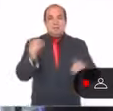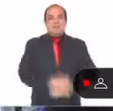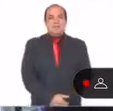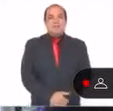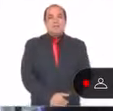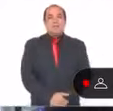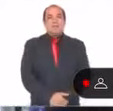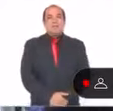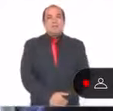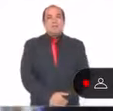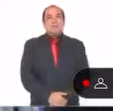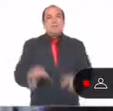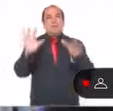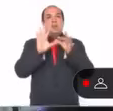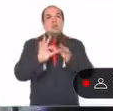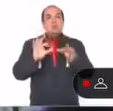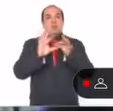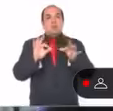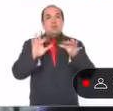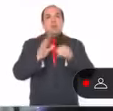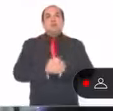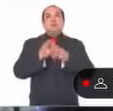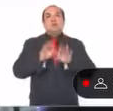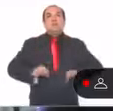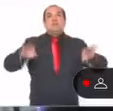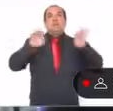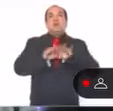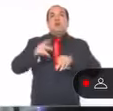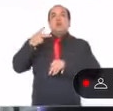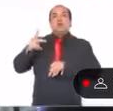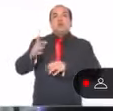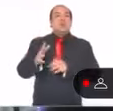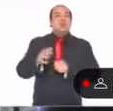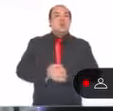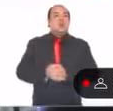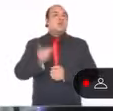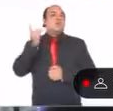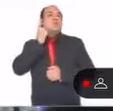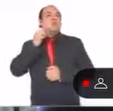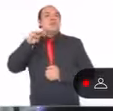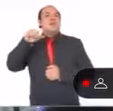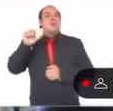La elocuente y emotiva participación de la diputada Marta Soledad Ávila Aventura.